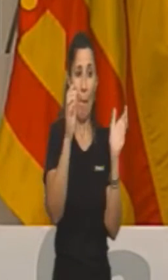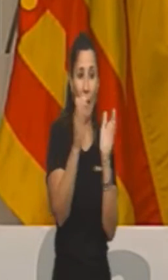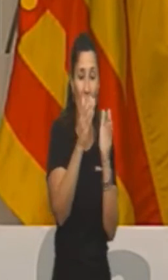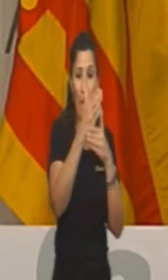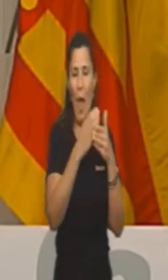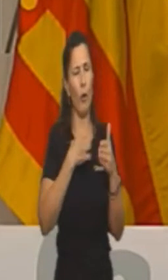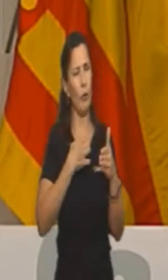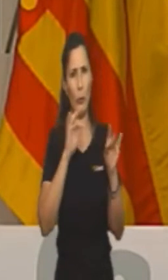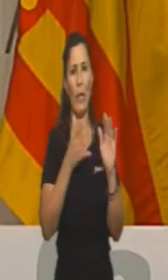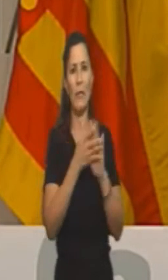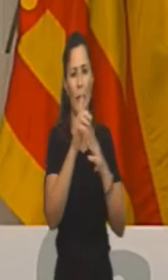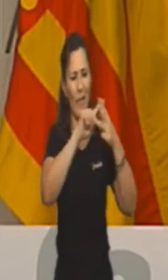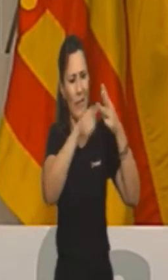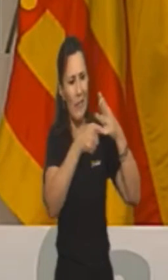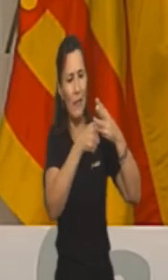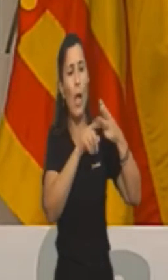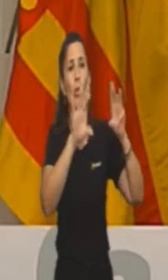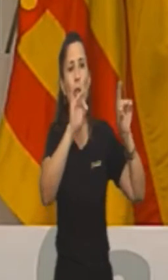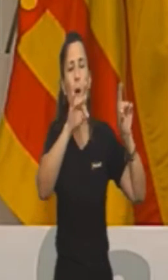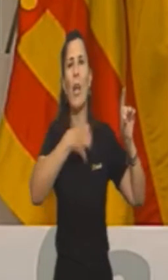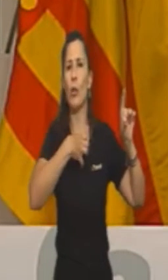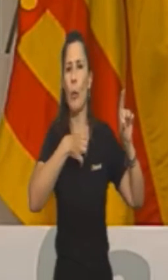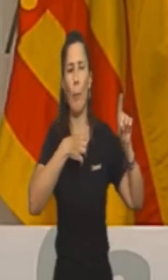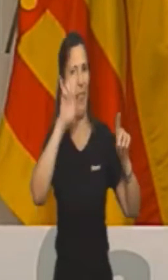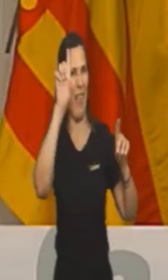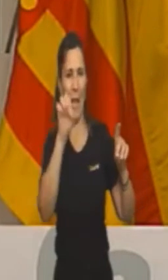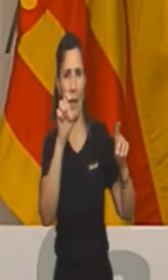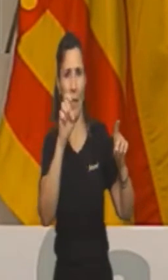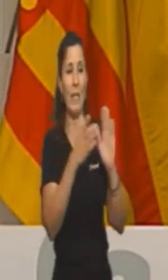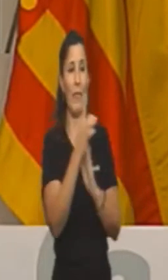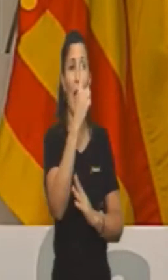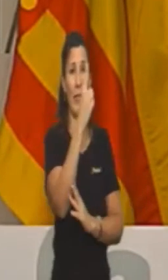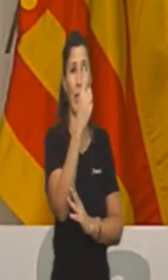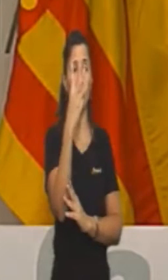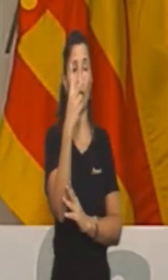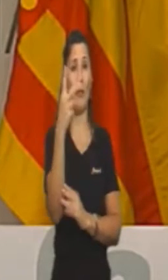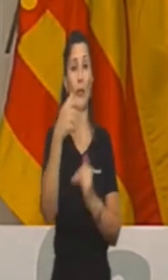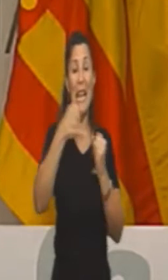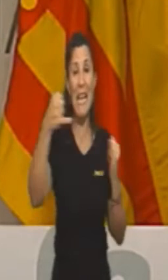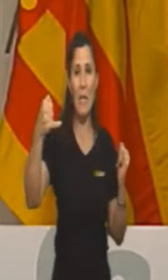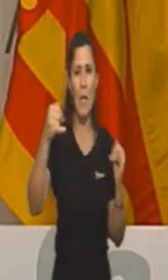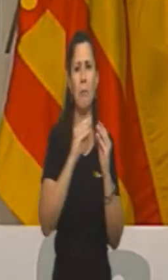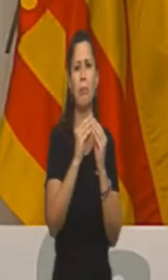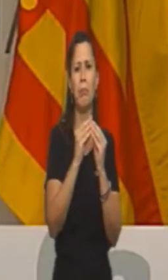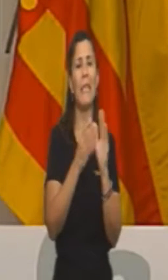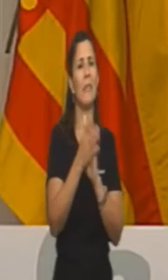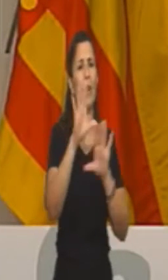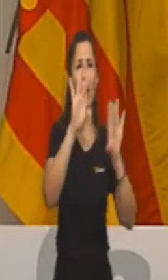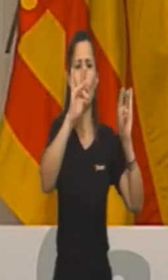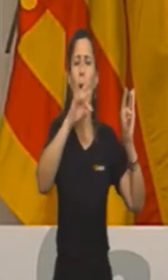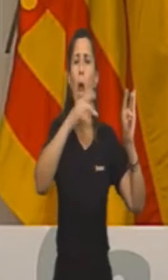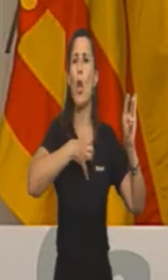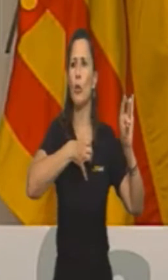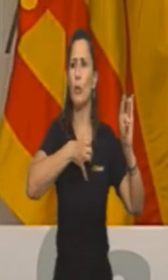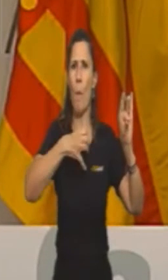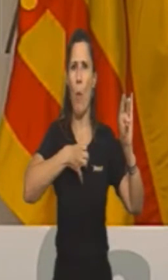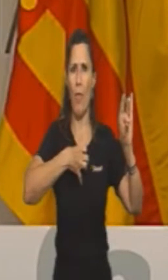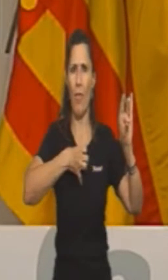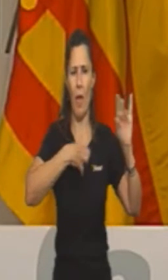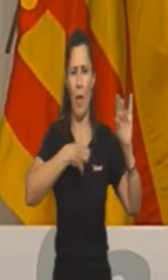Y estos serán los tres irrenunciables, ¿vale? Por tanto, hemos blindado 132 líneas que son intocables